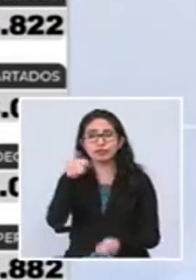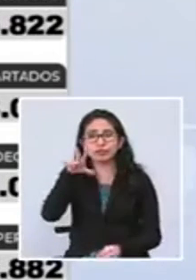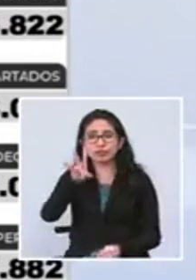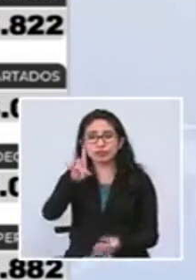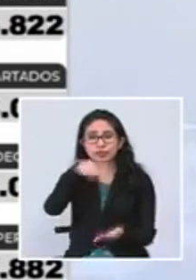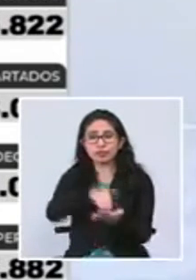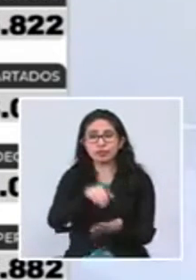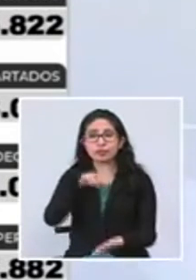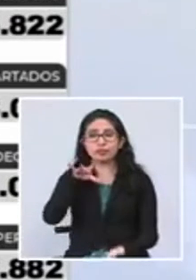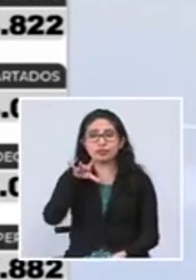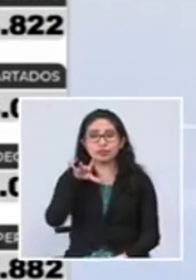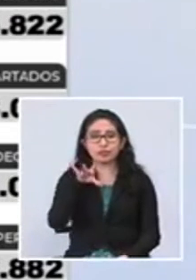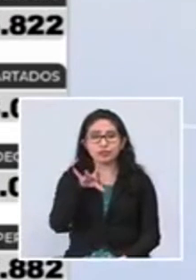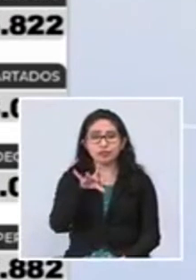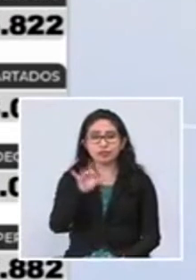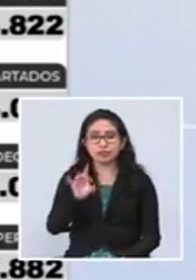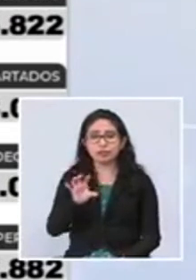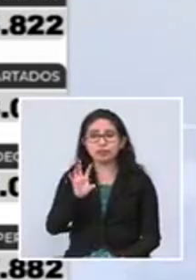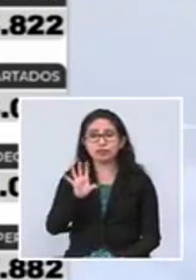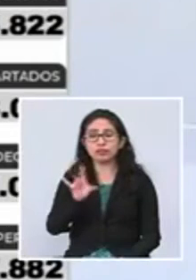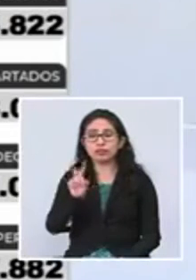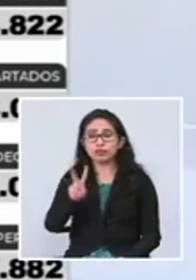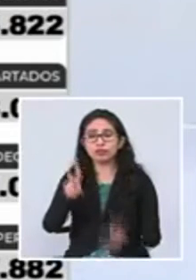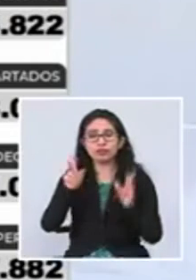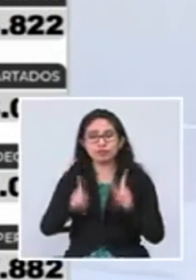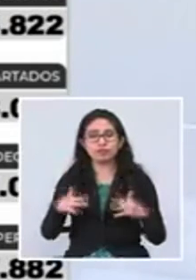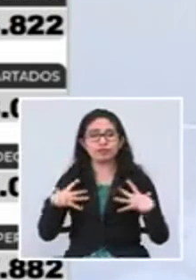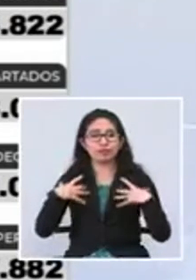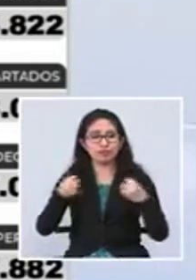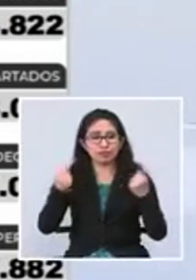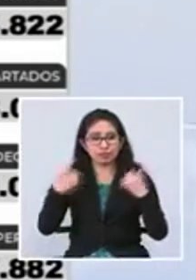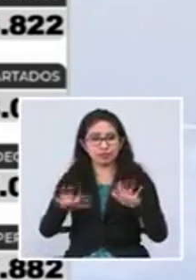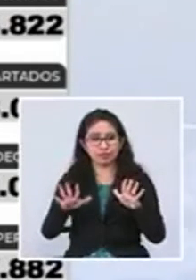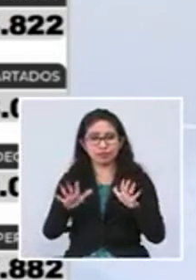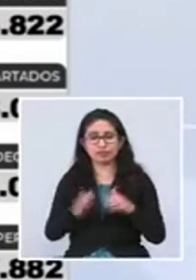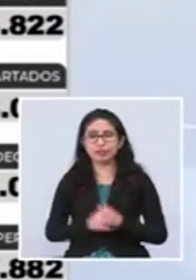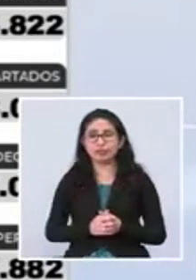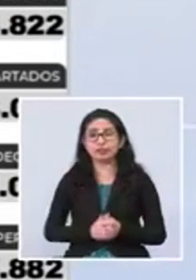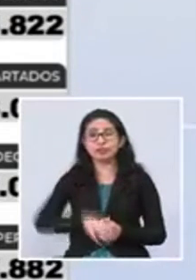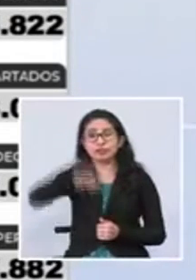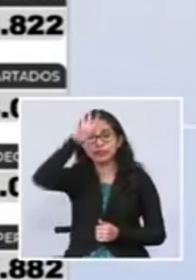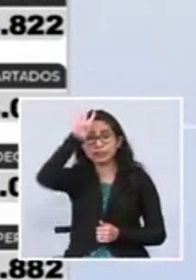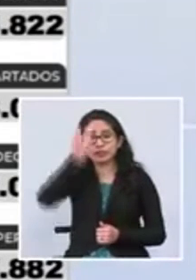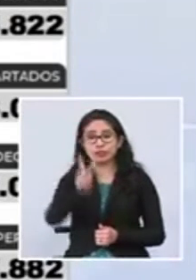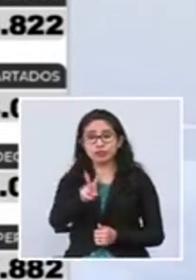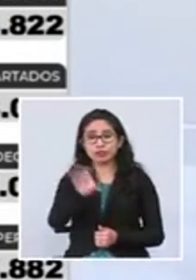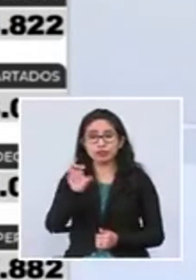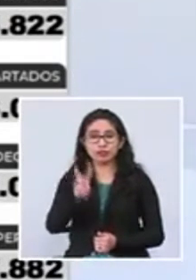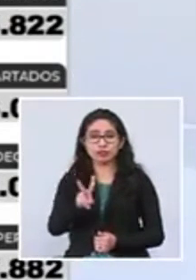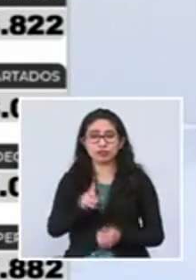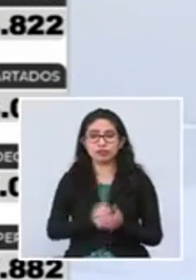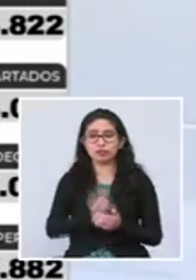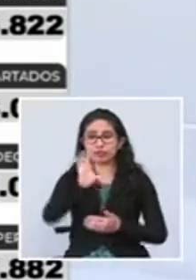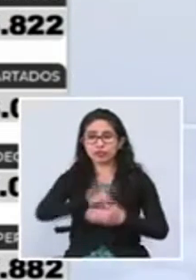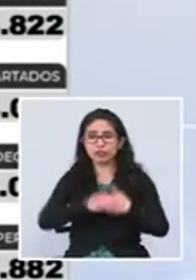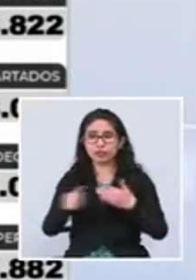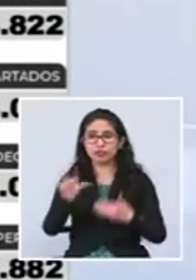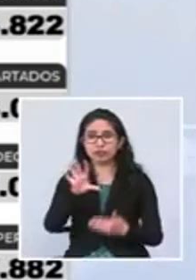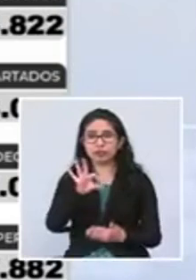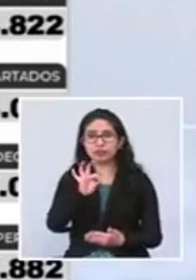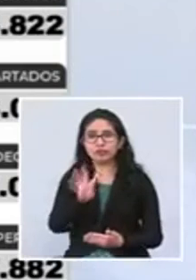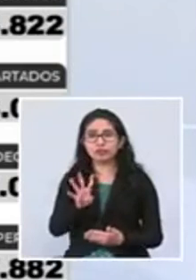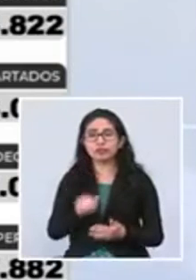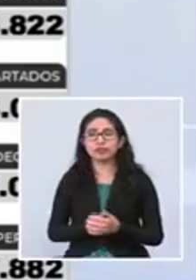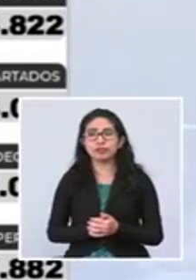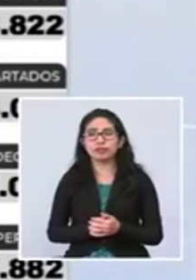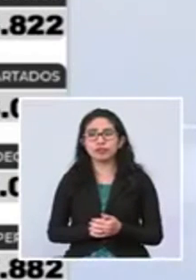.882 pacientes recuperados a nivel nacional. Beni, 202, Chuquisaca, 94,